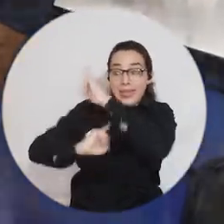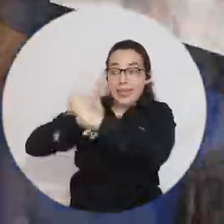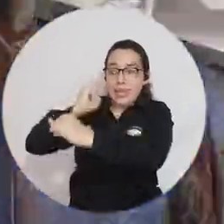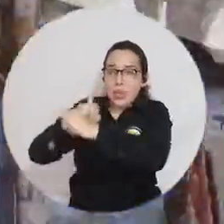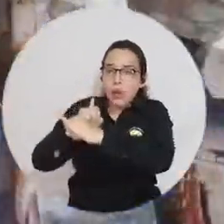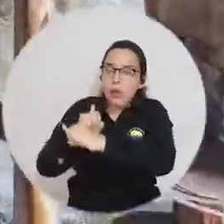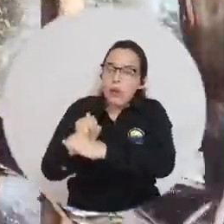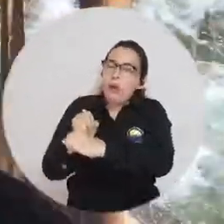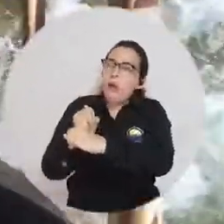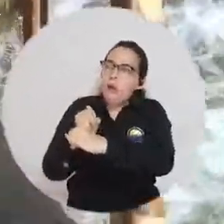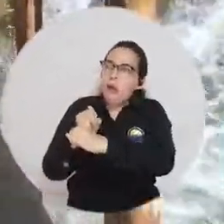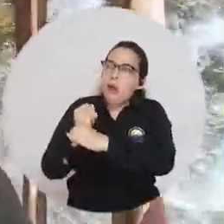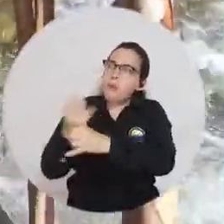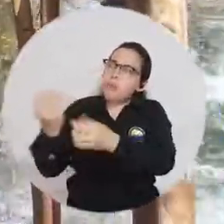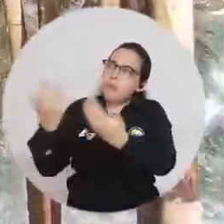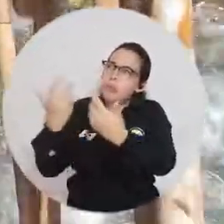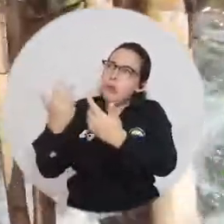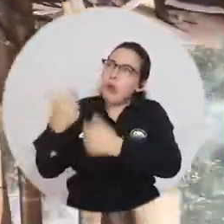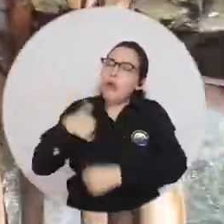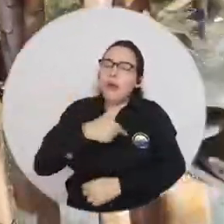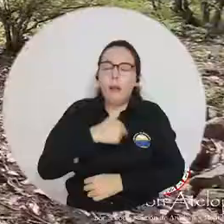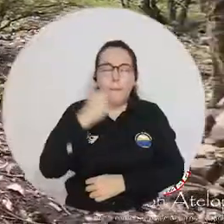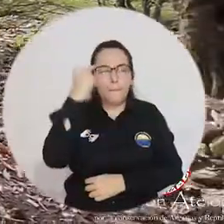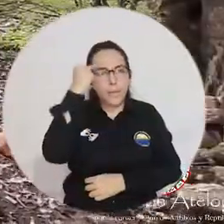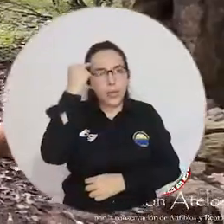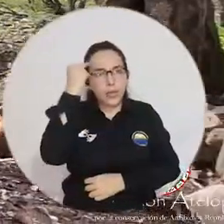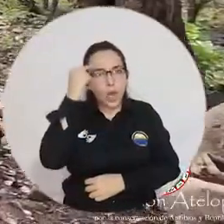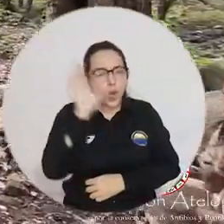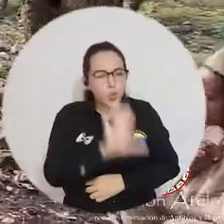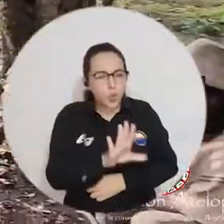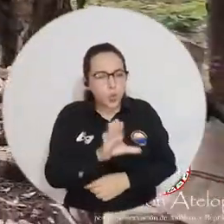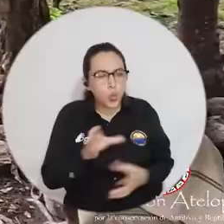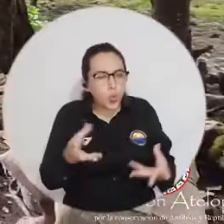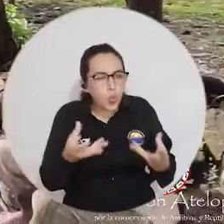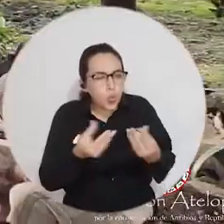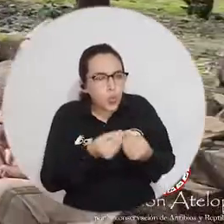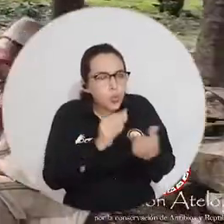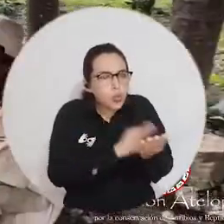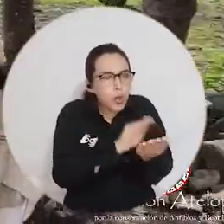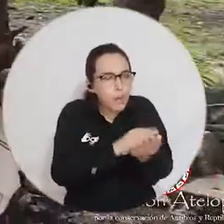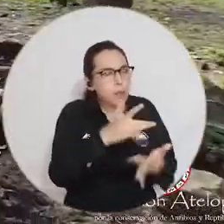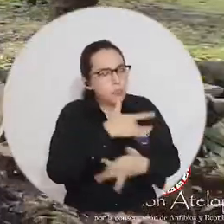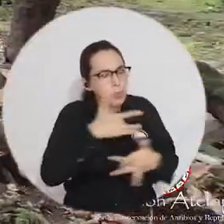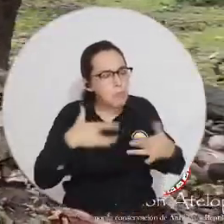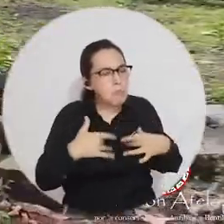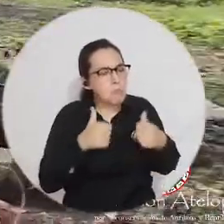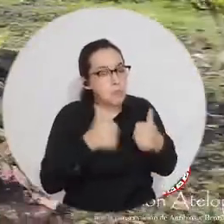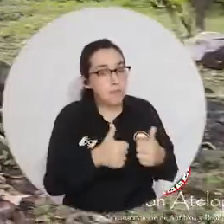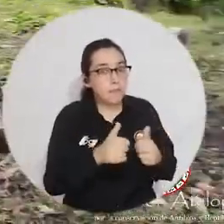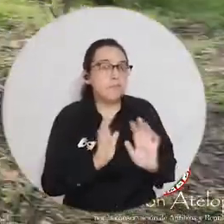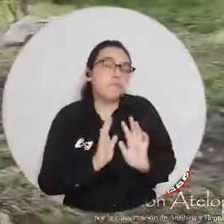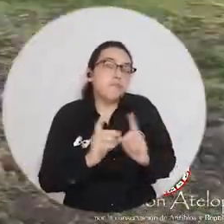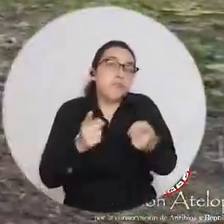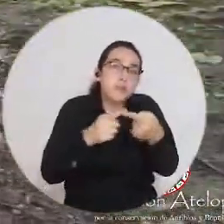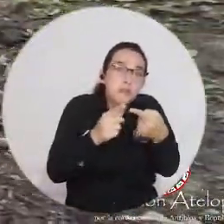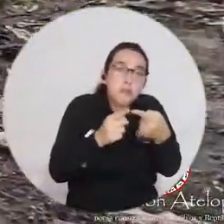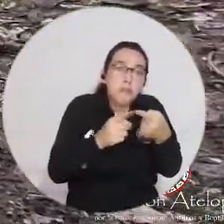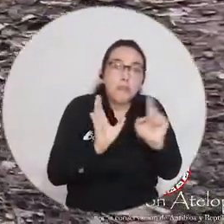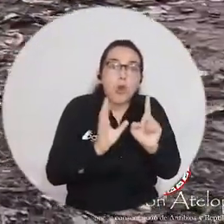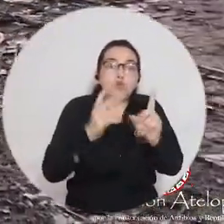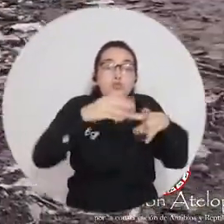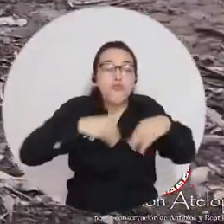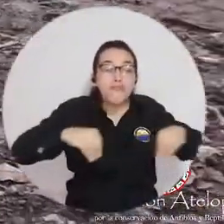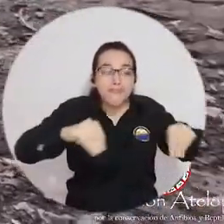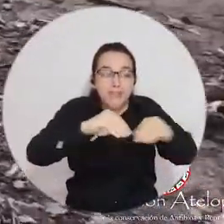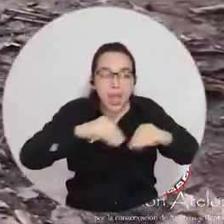a nivel internacional que nos han permitido pensar las alternativas por las cuales estas poblaciones se encuentran saludables. Una de ellas puede